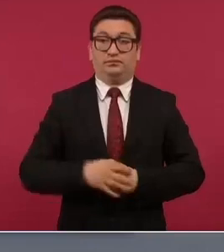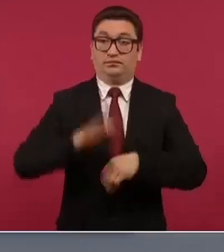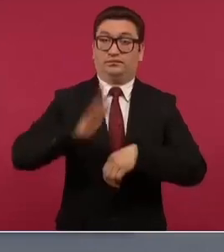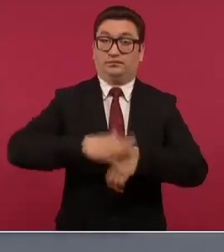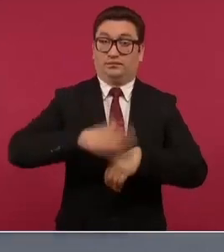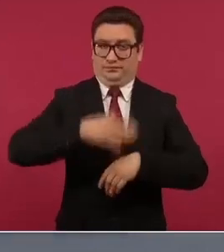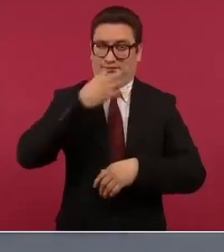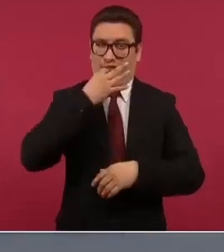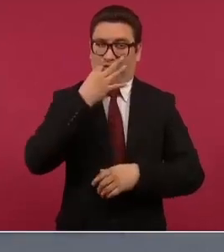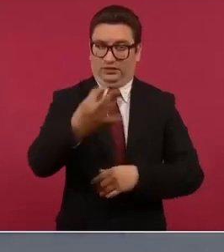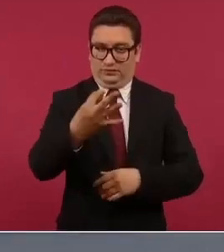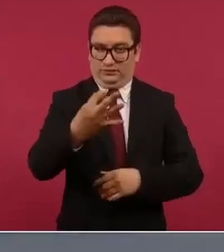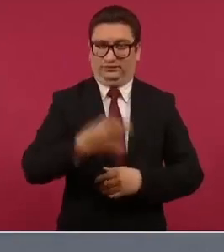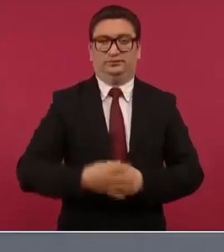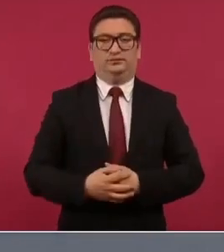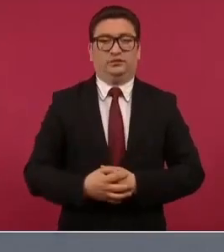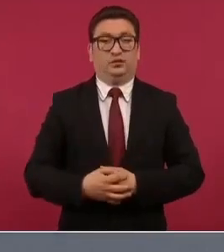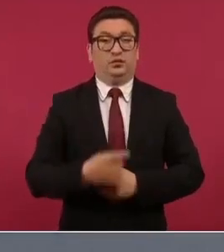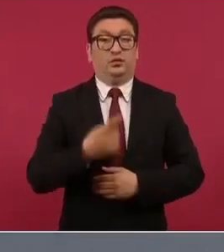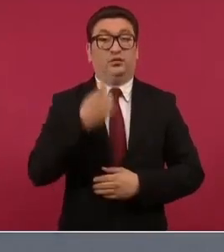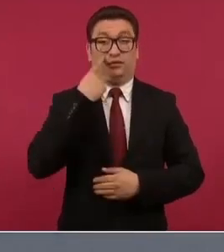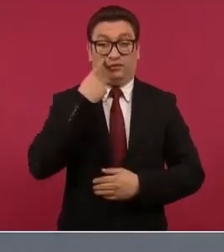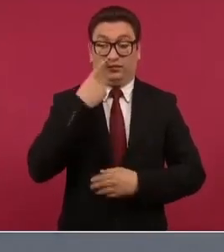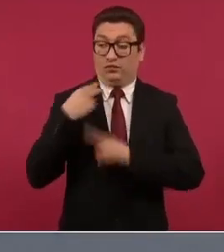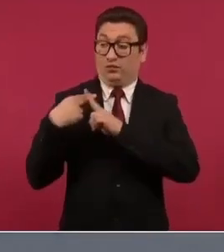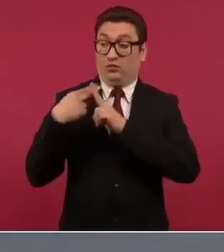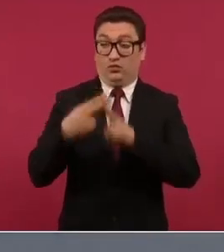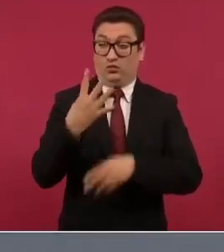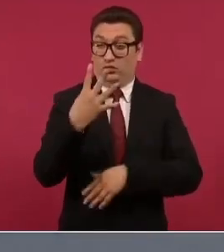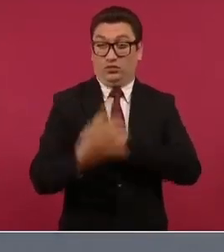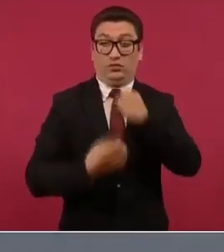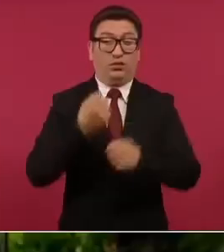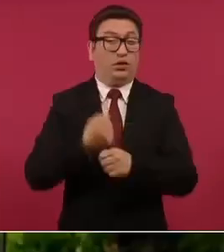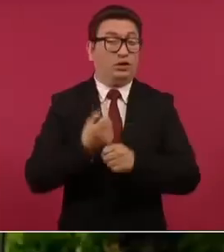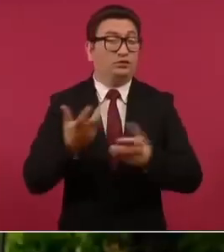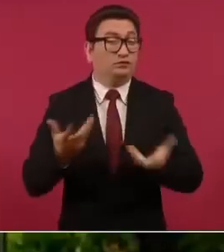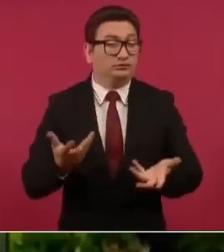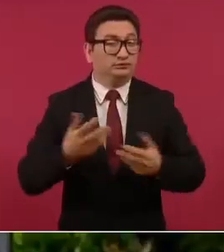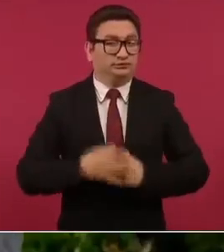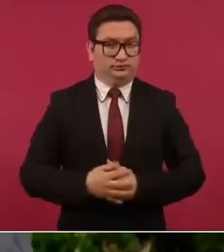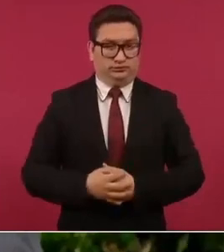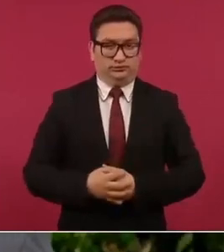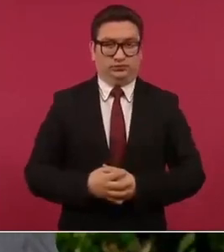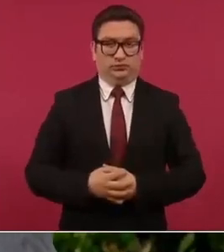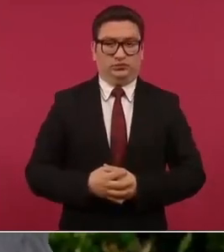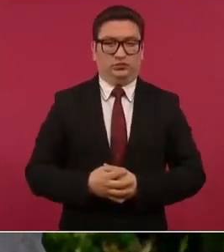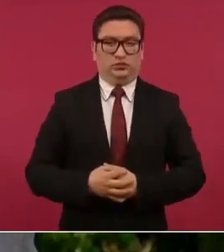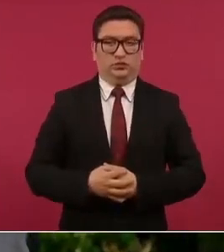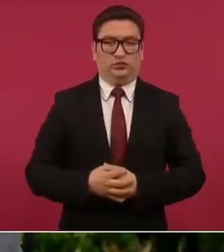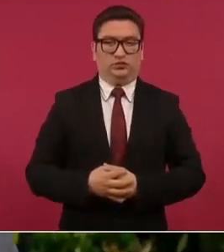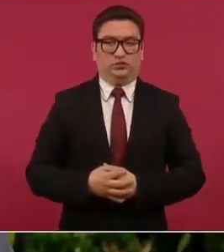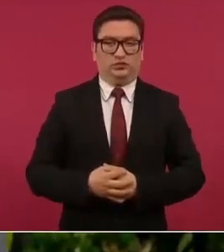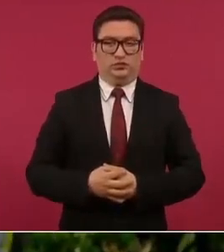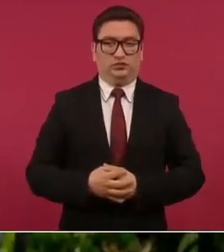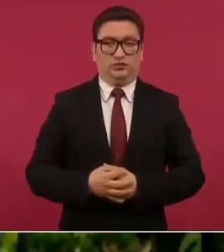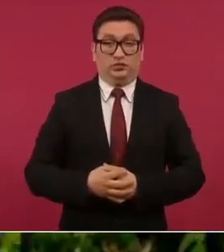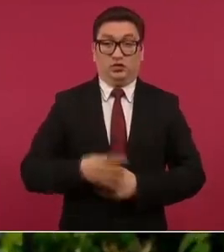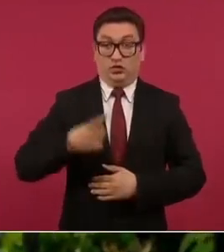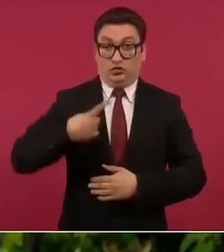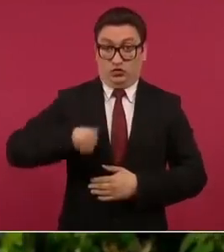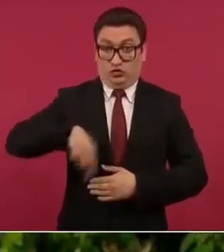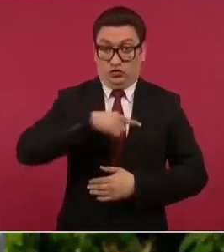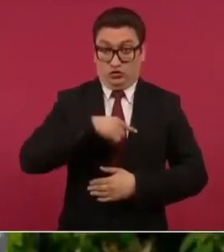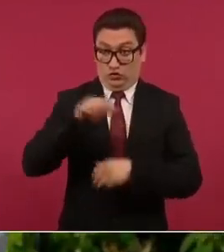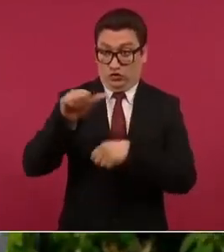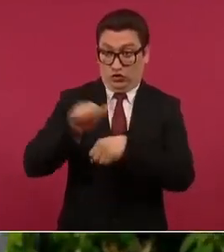en cuatro años no hemos comprado un solo auto nuevo